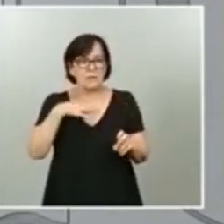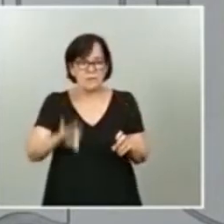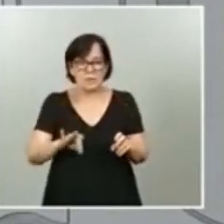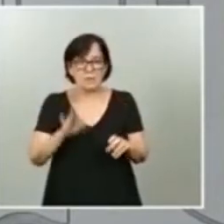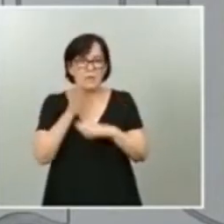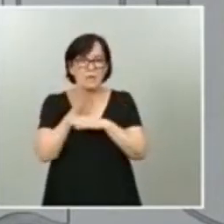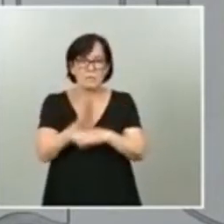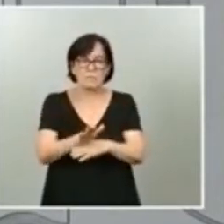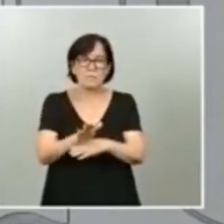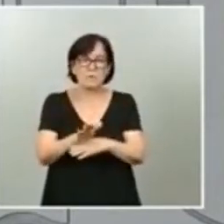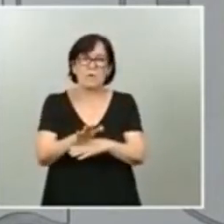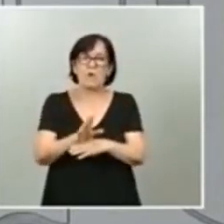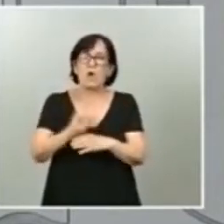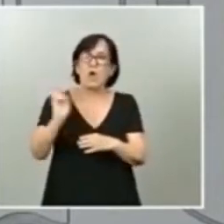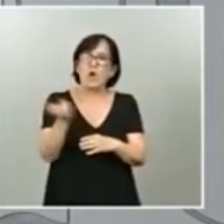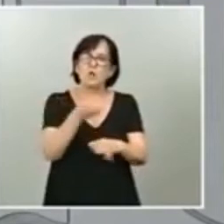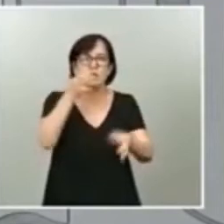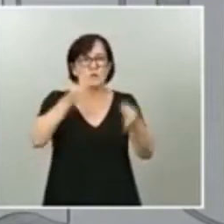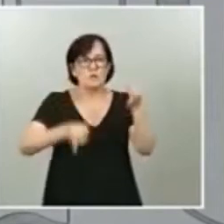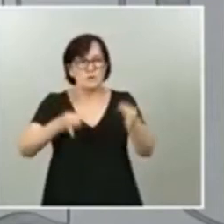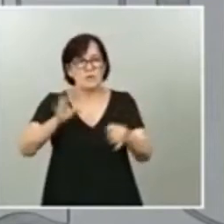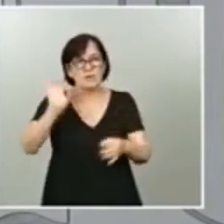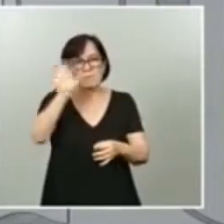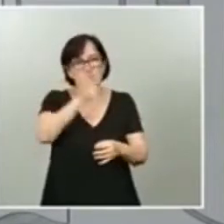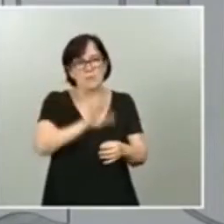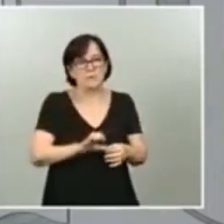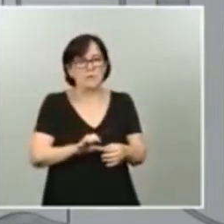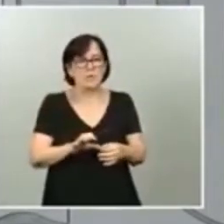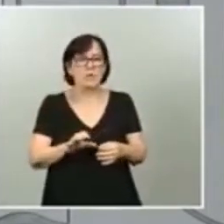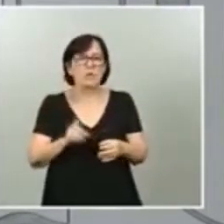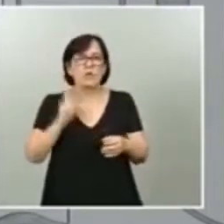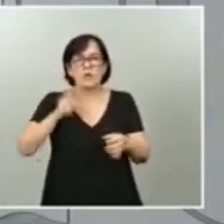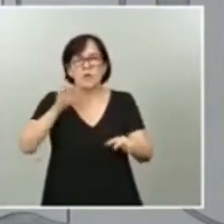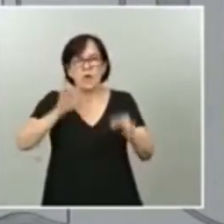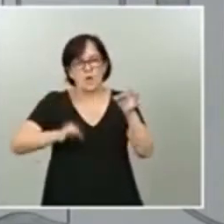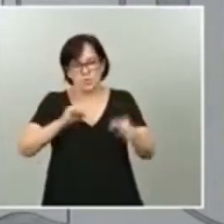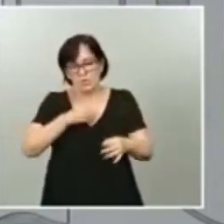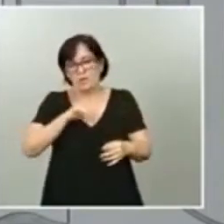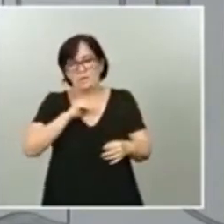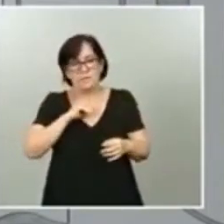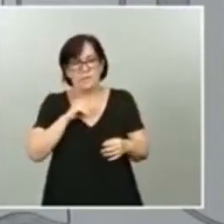otros tribunales de otros países o desde, por supuesto, la justicia española, como siempre ha hecho hasta la actualidad.